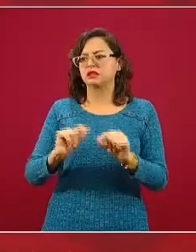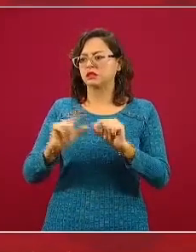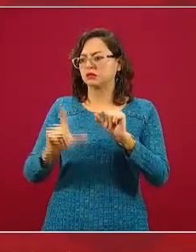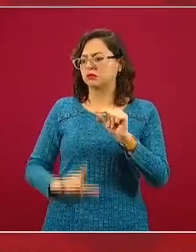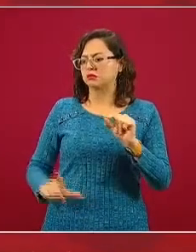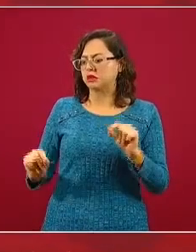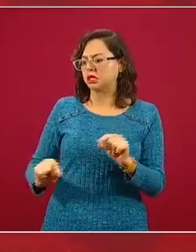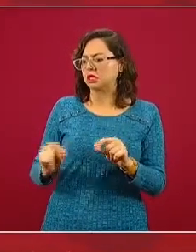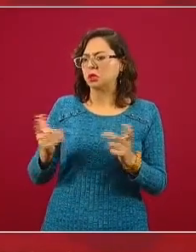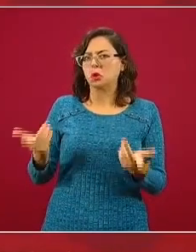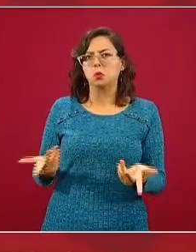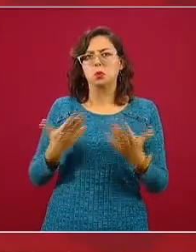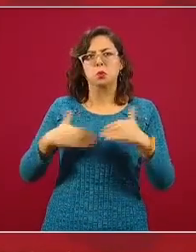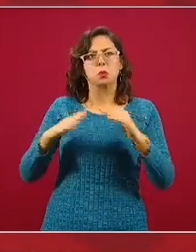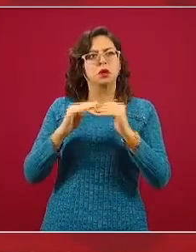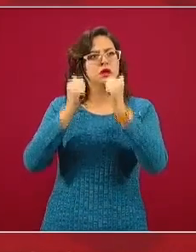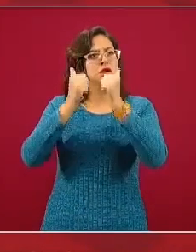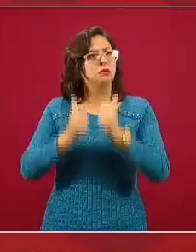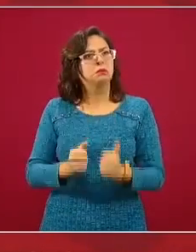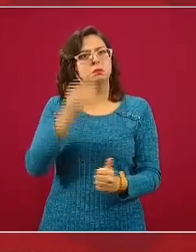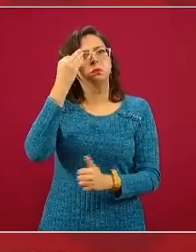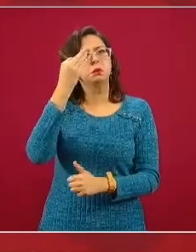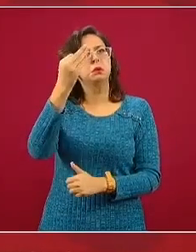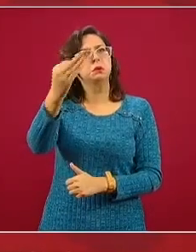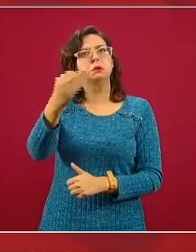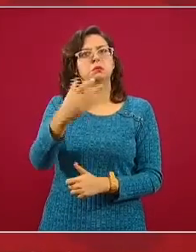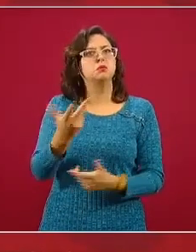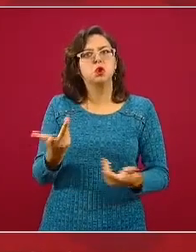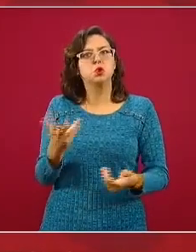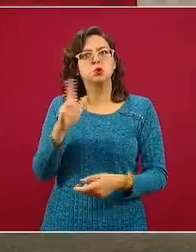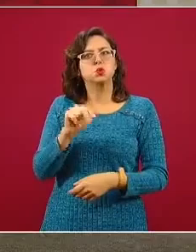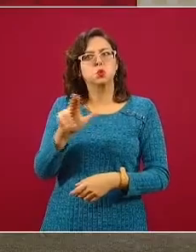existido una experiencia de confinamiento tan prolongado.